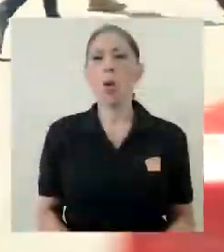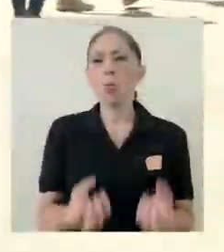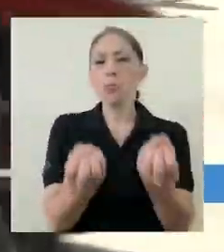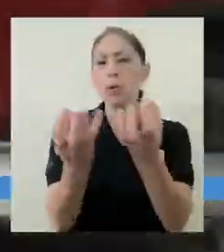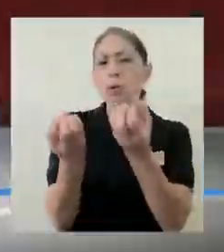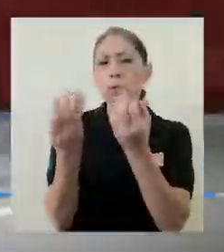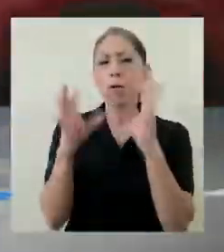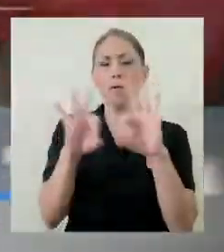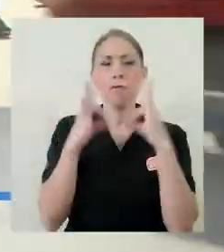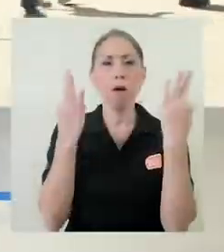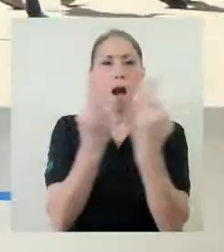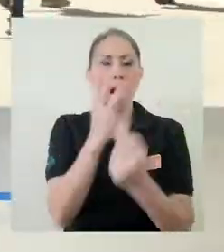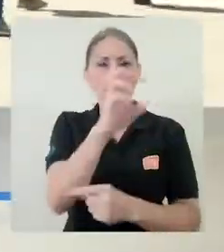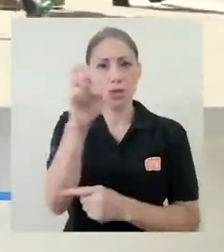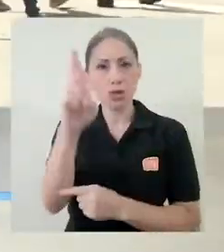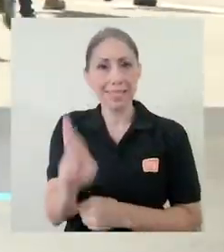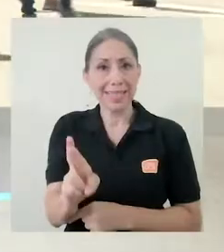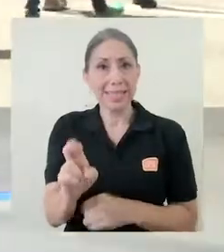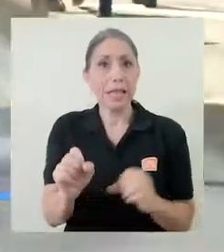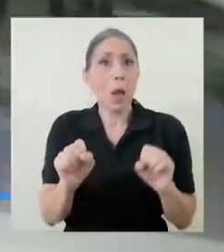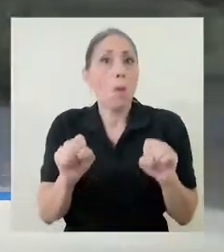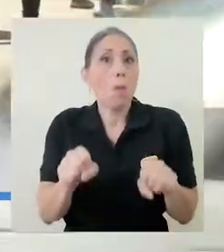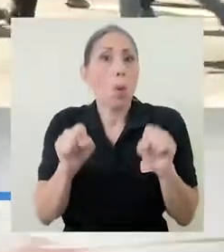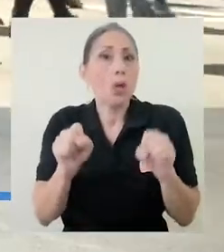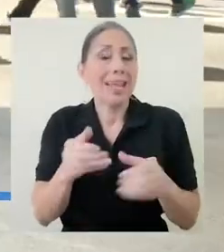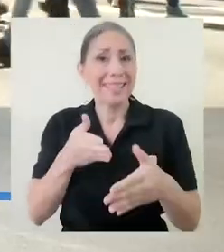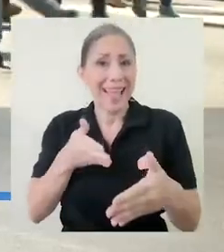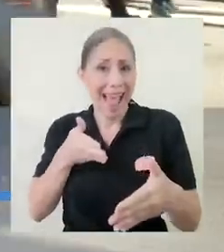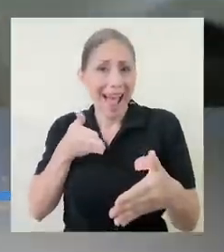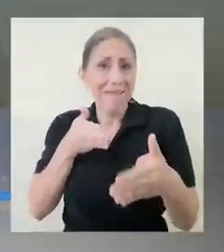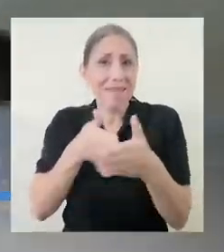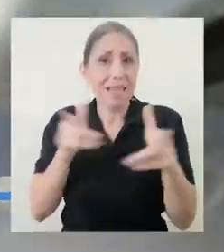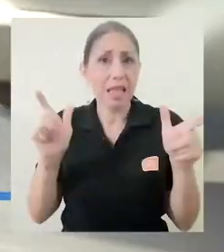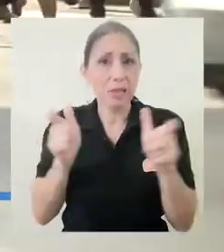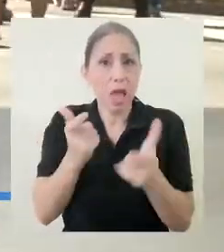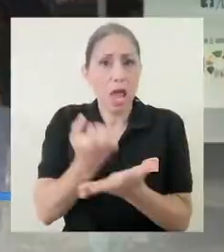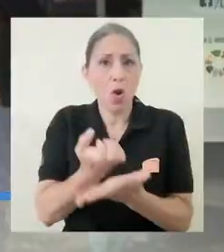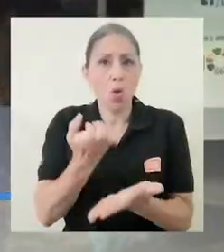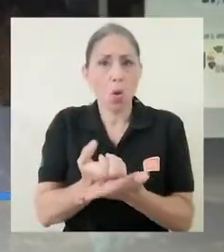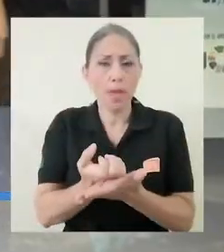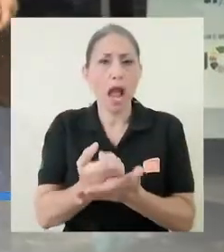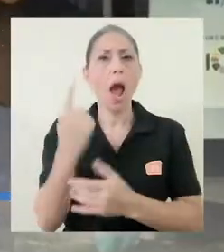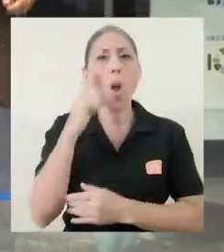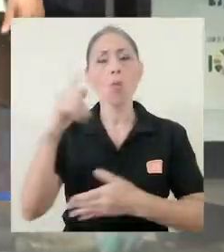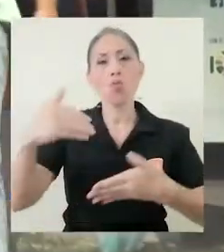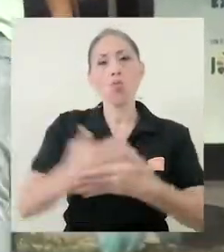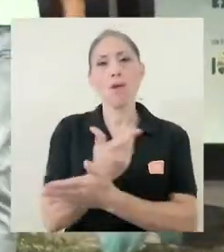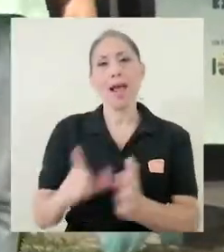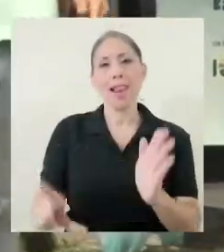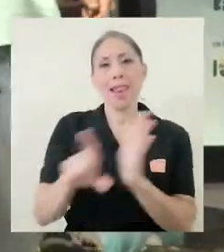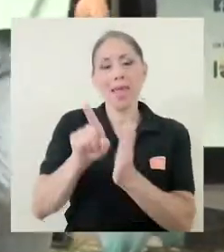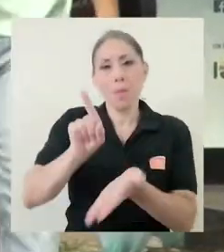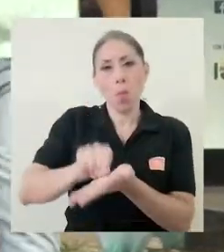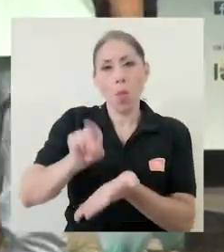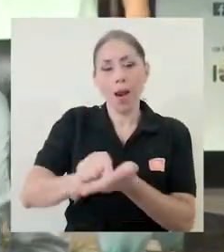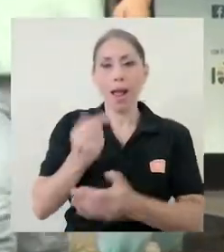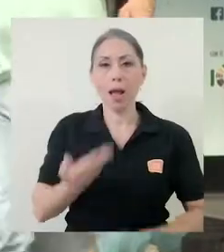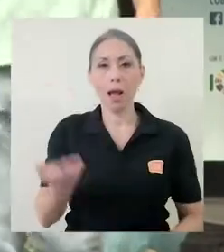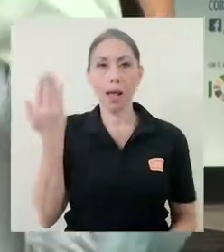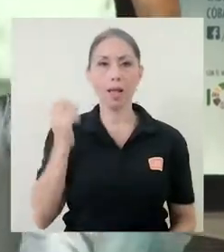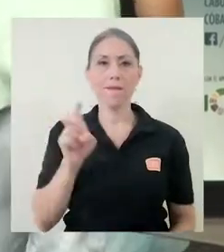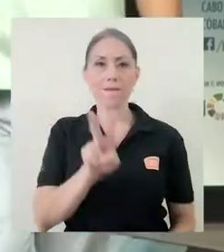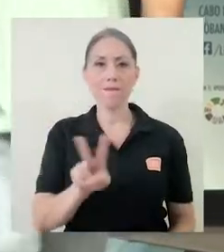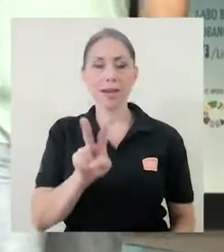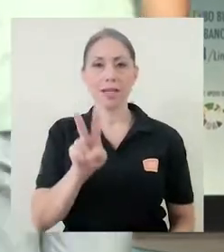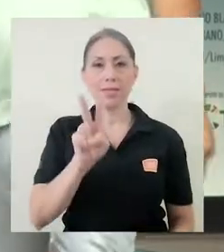Miles de familias costarricenses se podrían ver afectadas económicamente debido a la nueva ley publicada el pasado